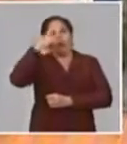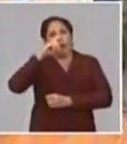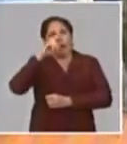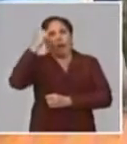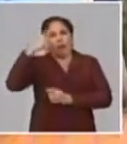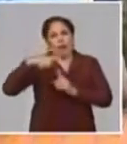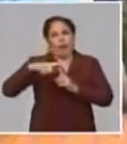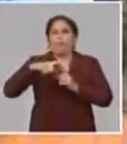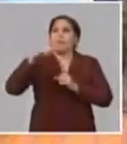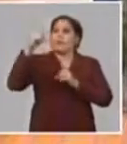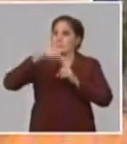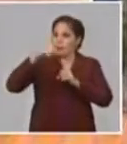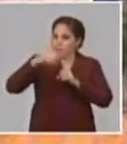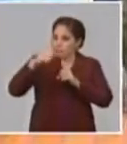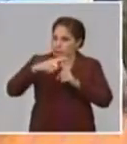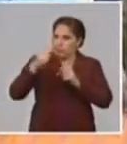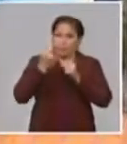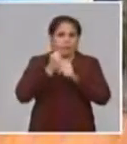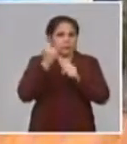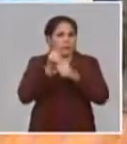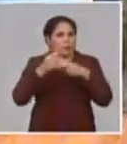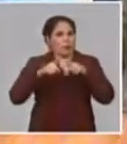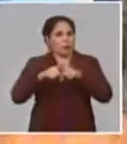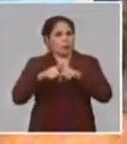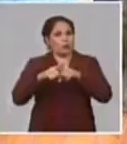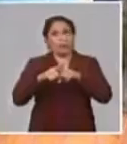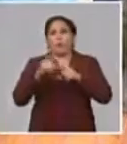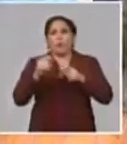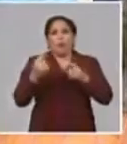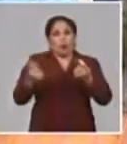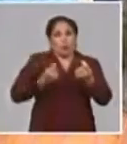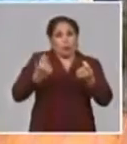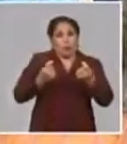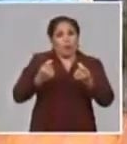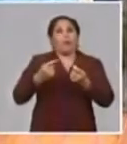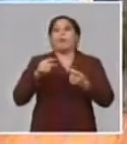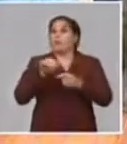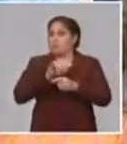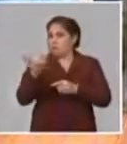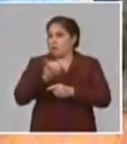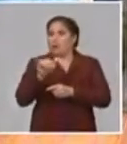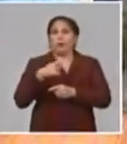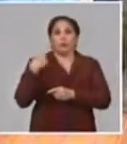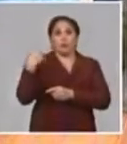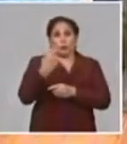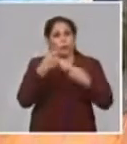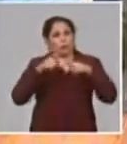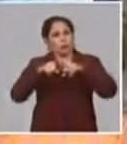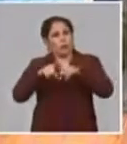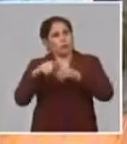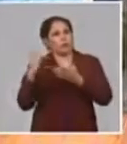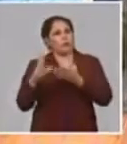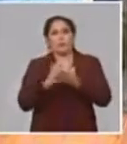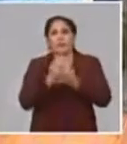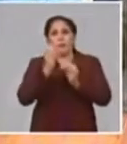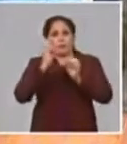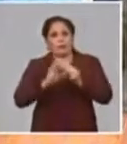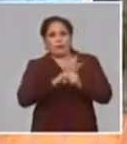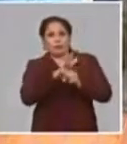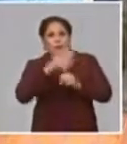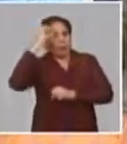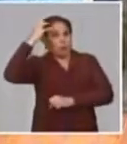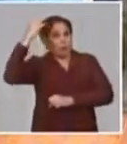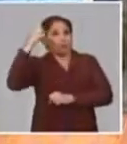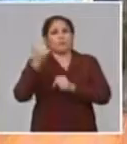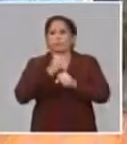es también la CTC, son también los combatientes, pero son los organismos de la Administración Central del Estado, pero es el propio gobierno